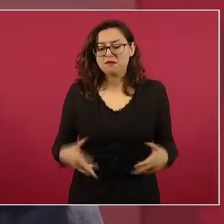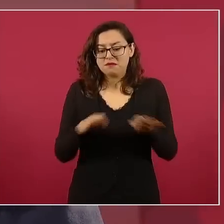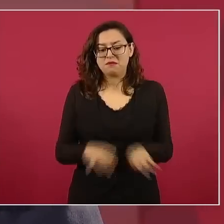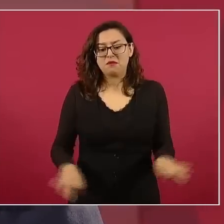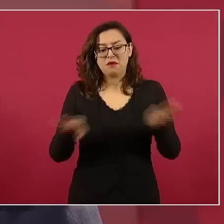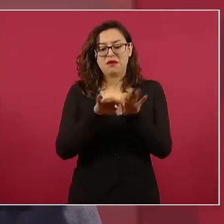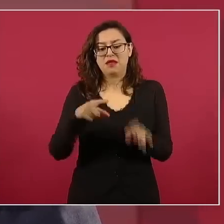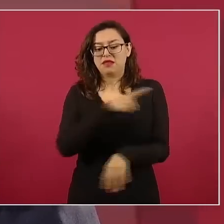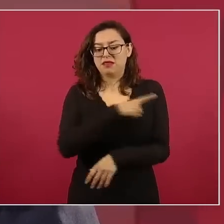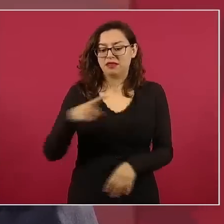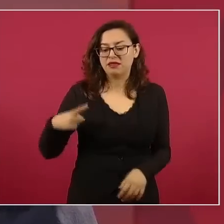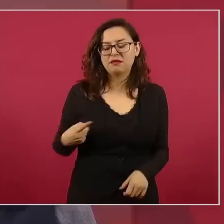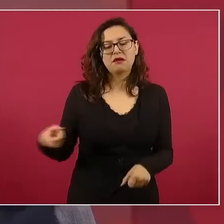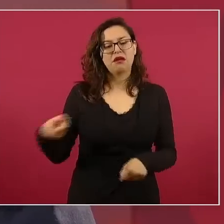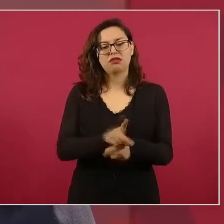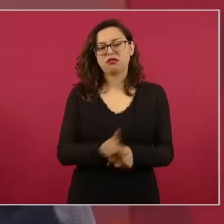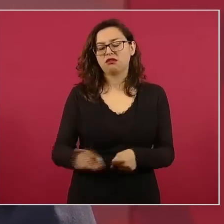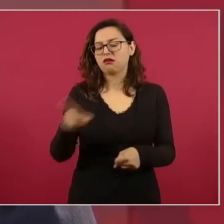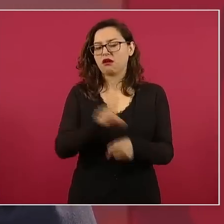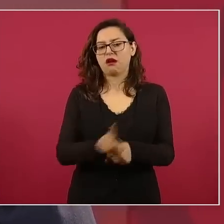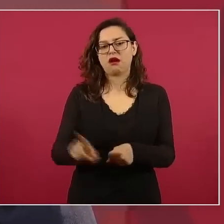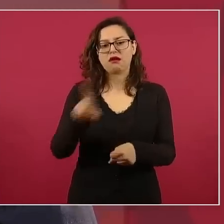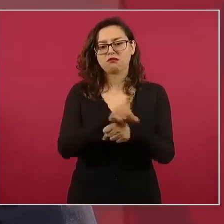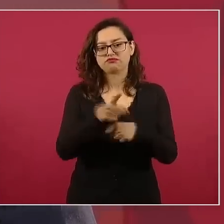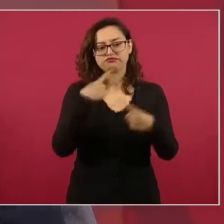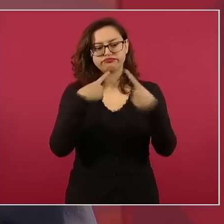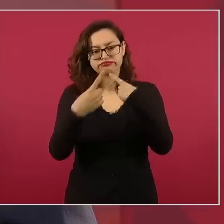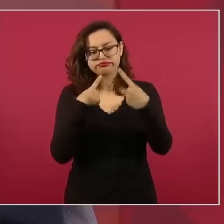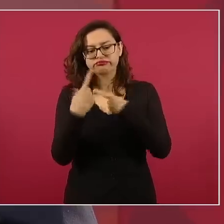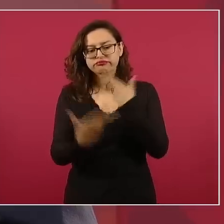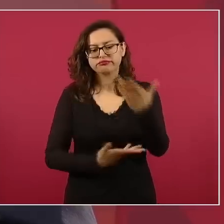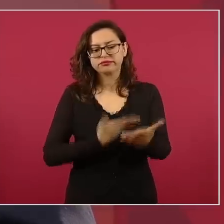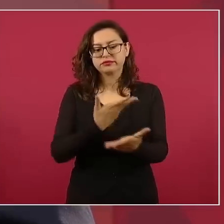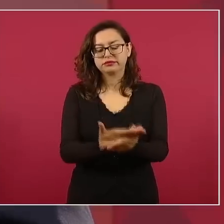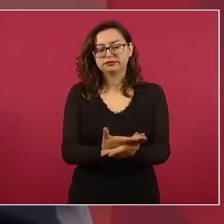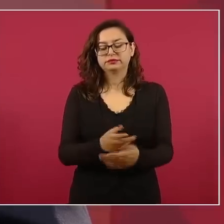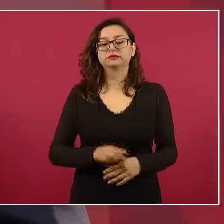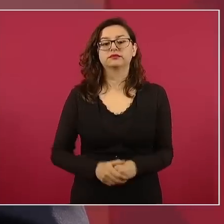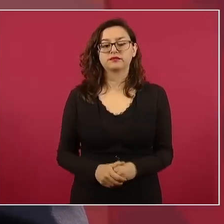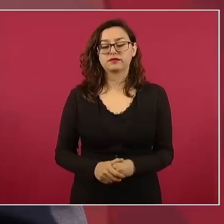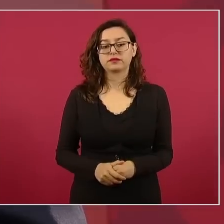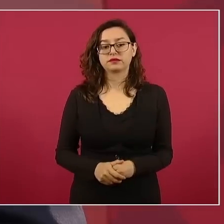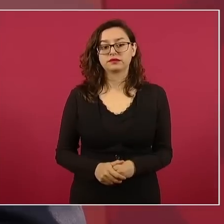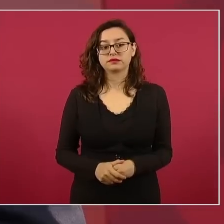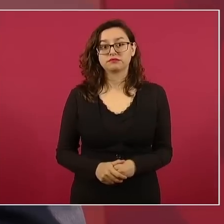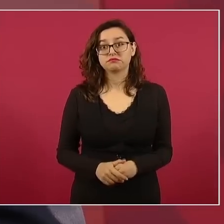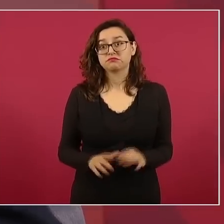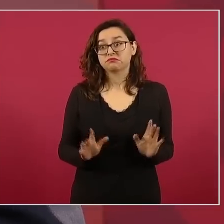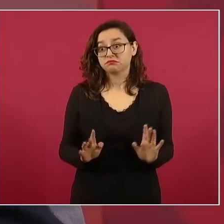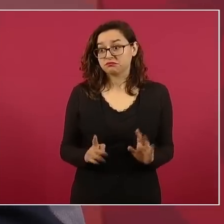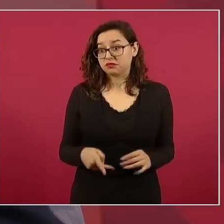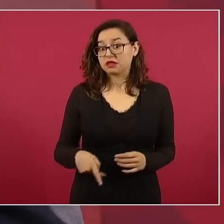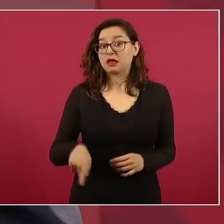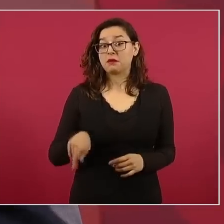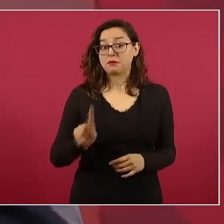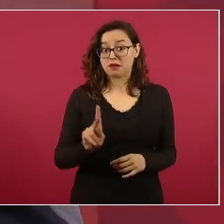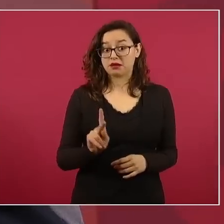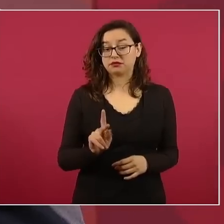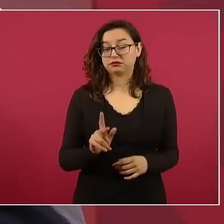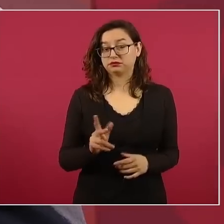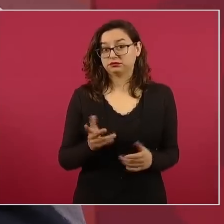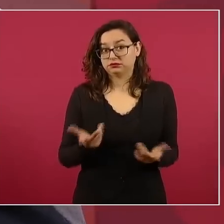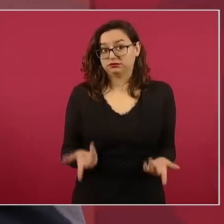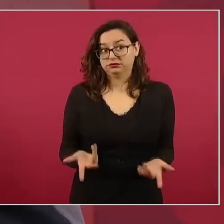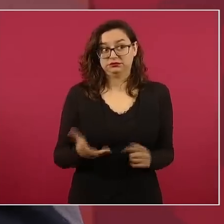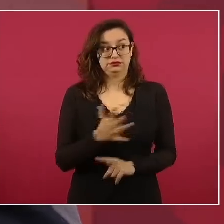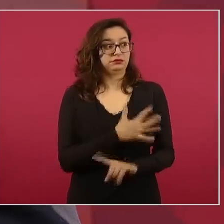es mejor enfrentar